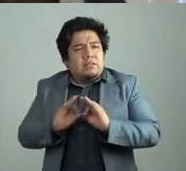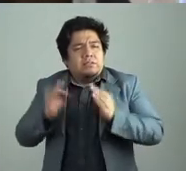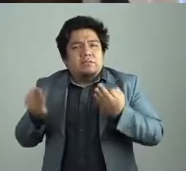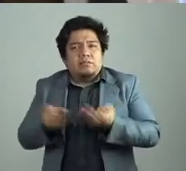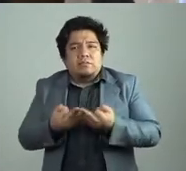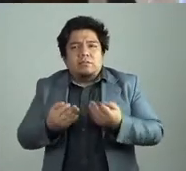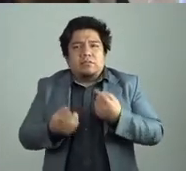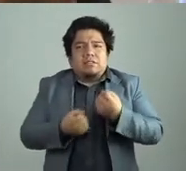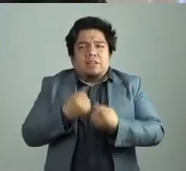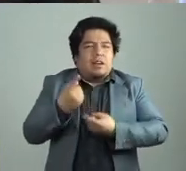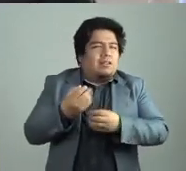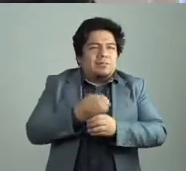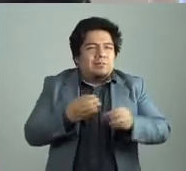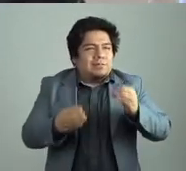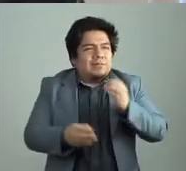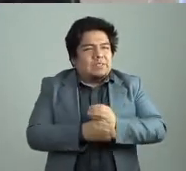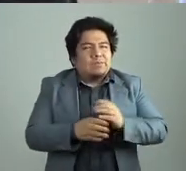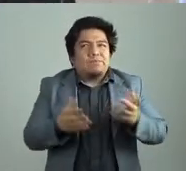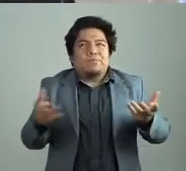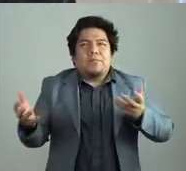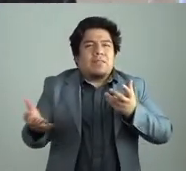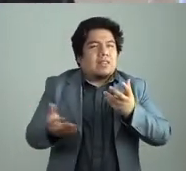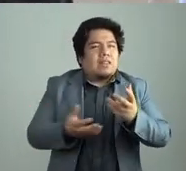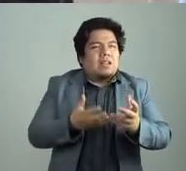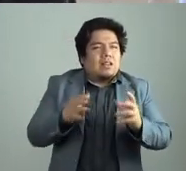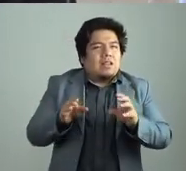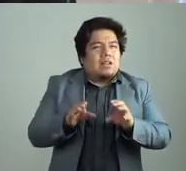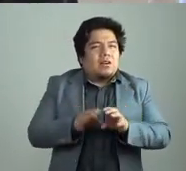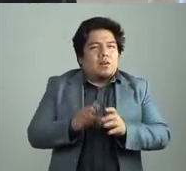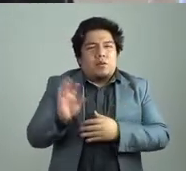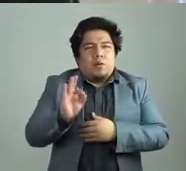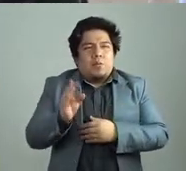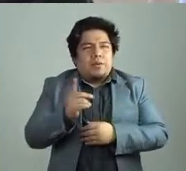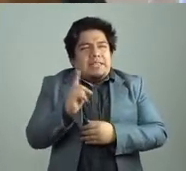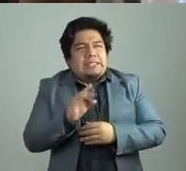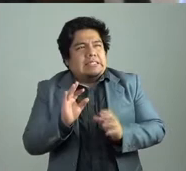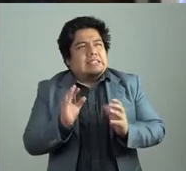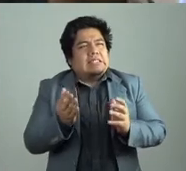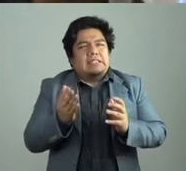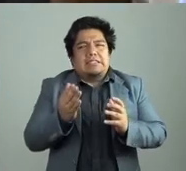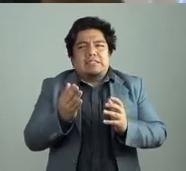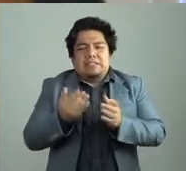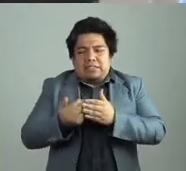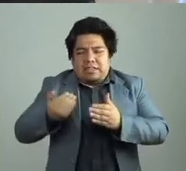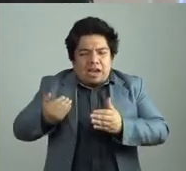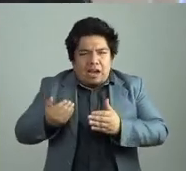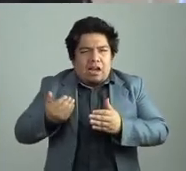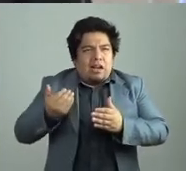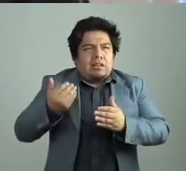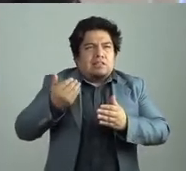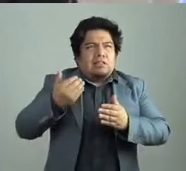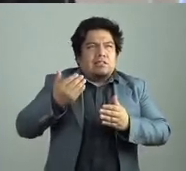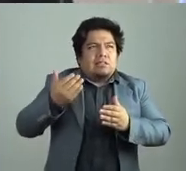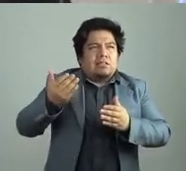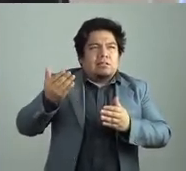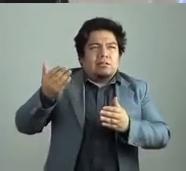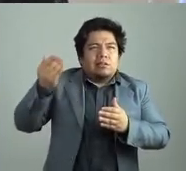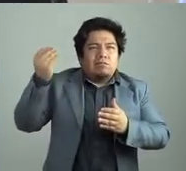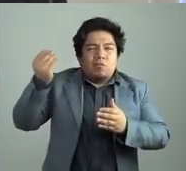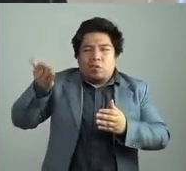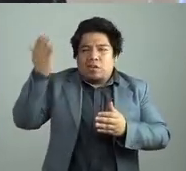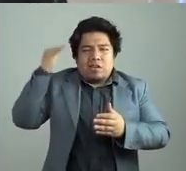materno, no sé, volver a un espacio prenatal o preadánico, no sé, ¿no? En la cual yo